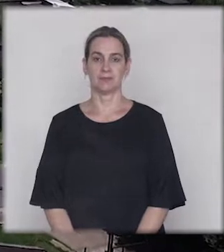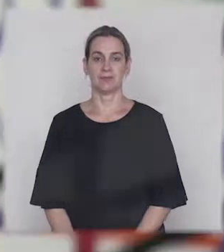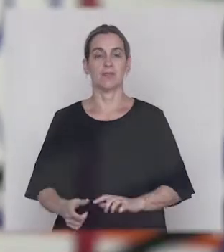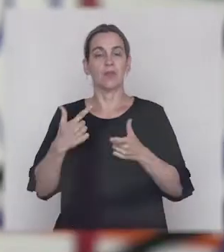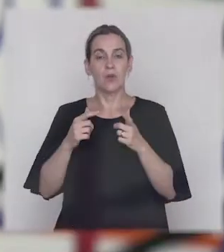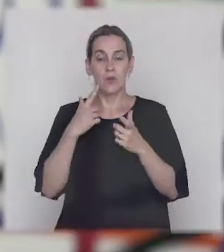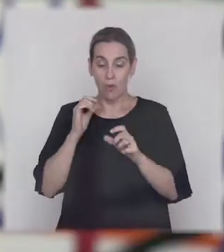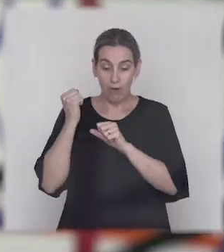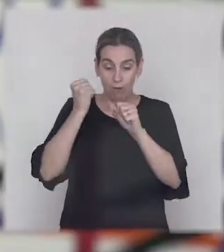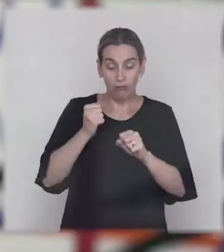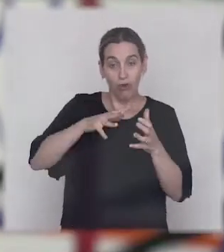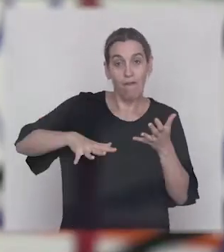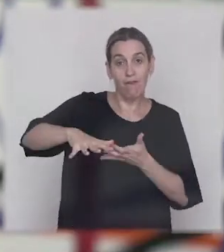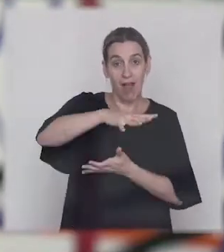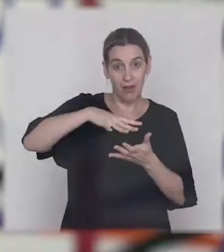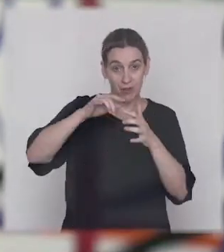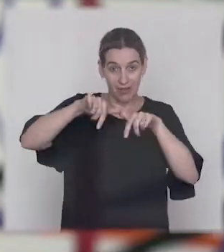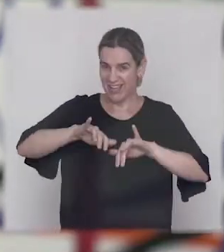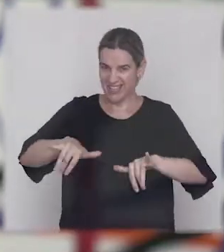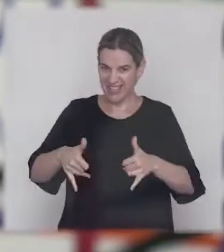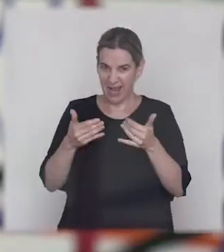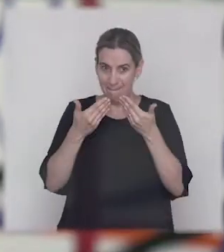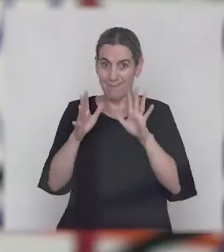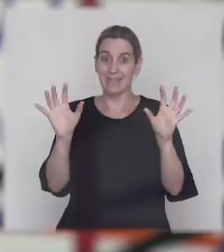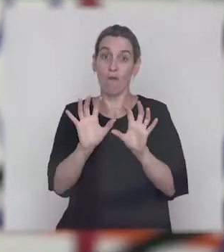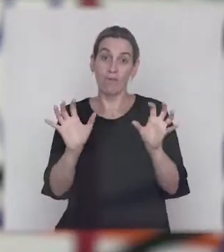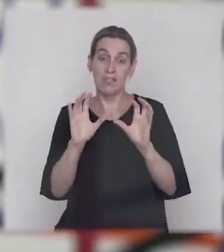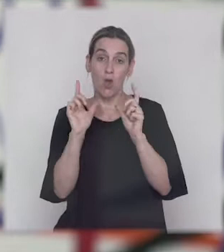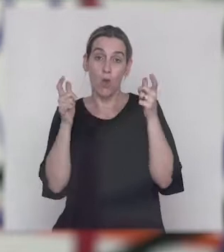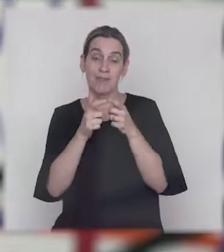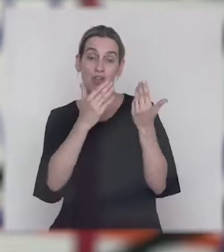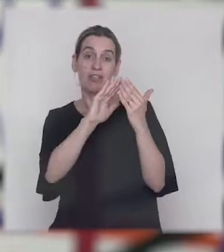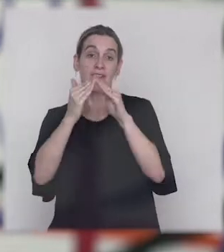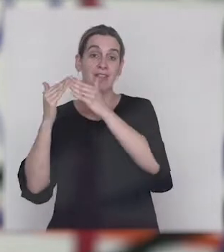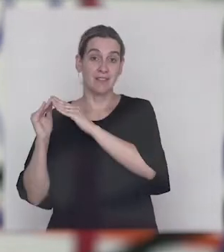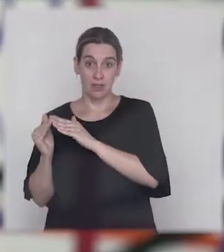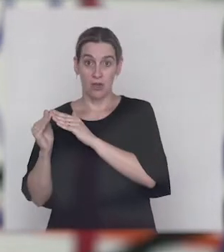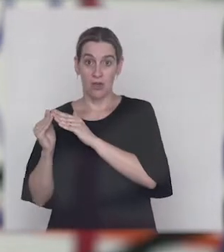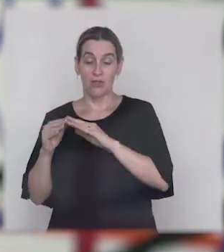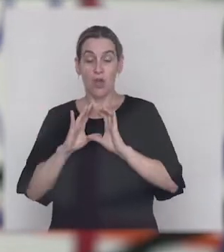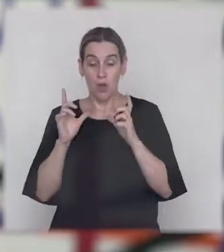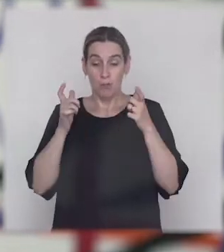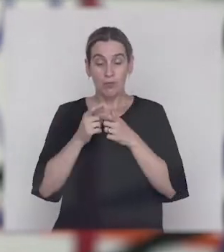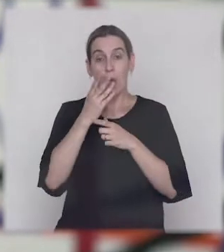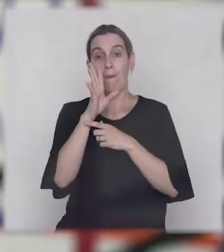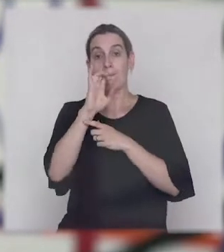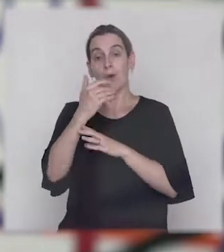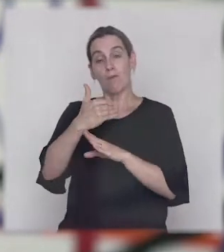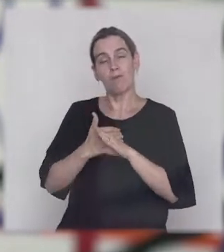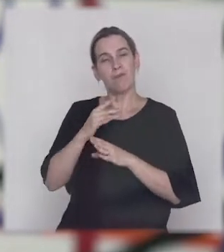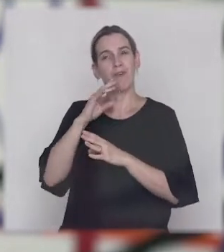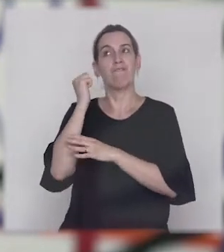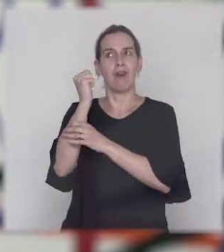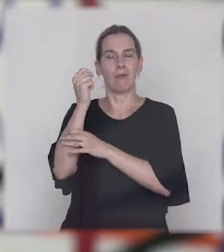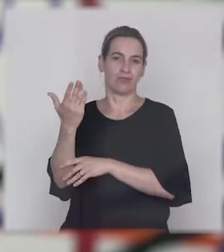Cuando se fundó el barrio, ya empezó a funcionar una comisión de vecinos, la comisión Profomento, antigua,